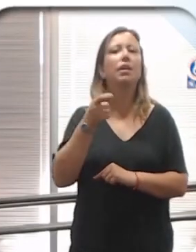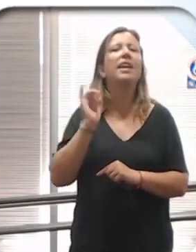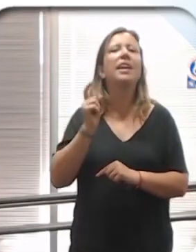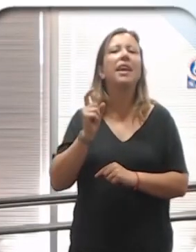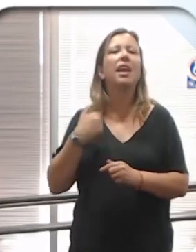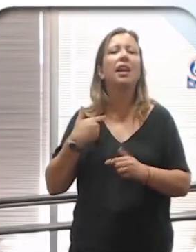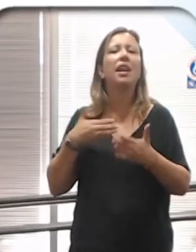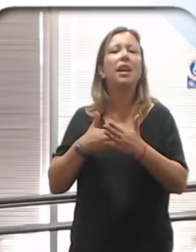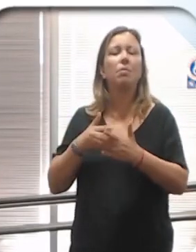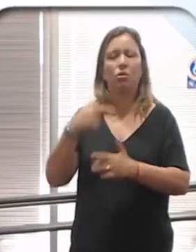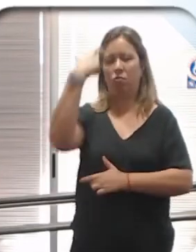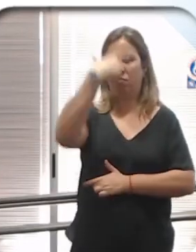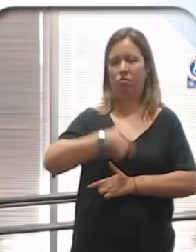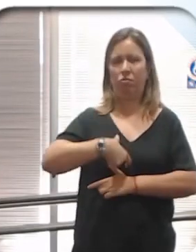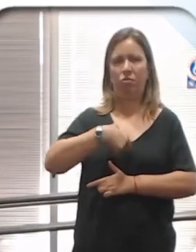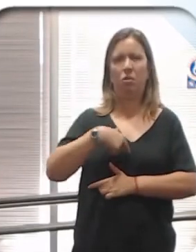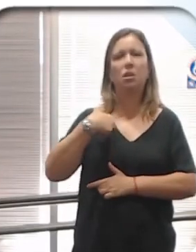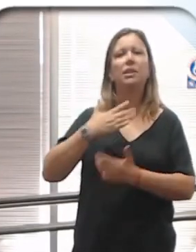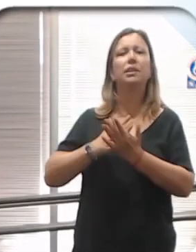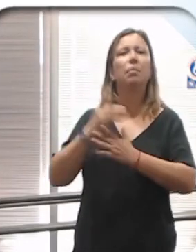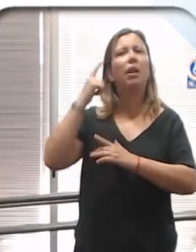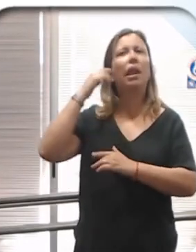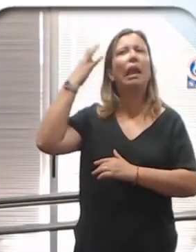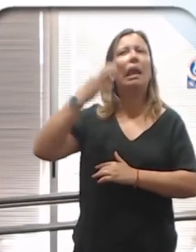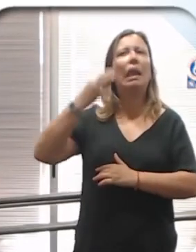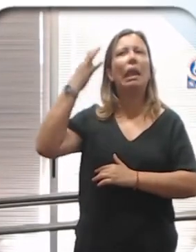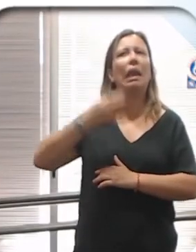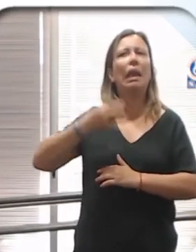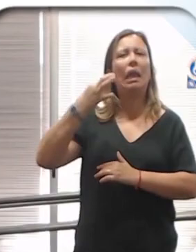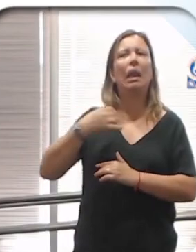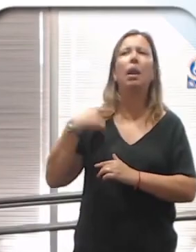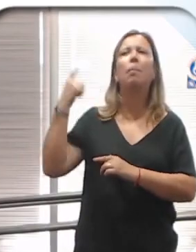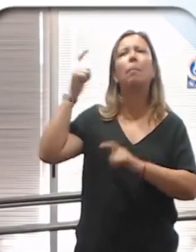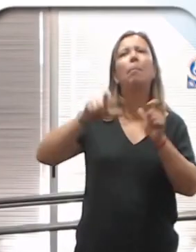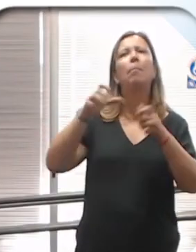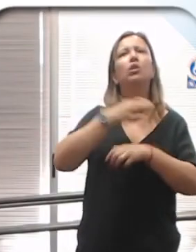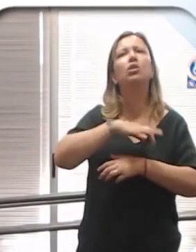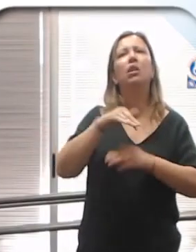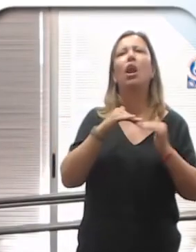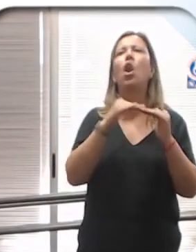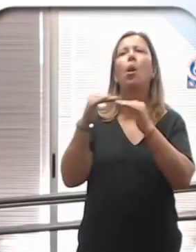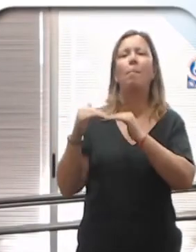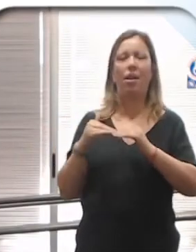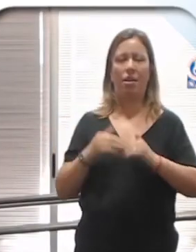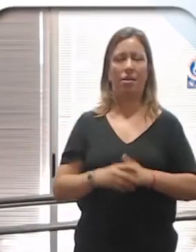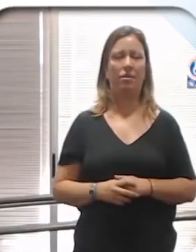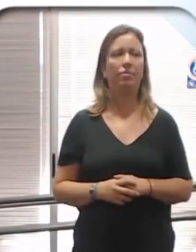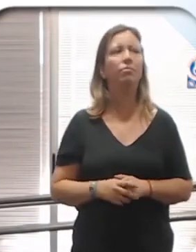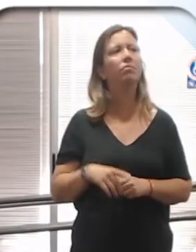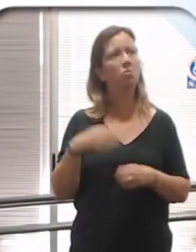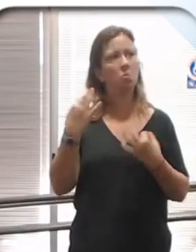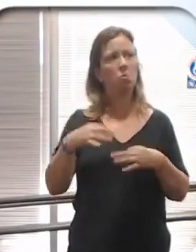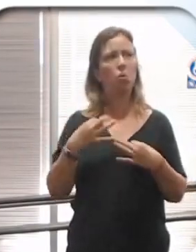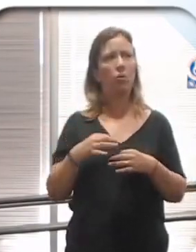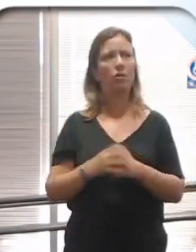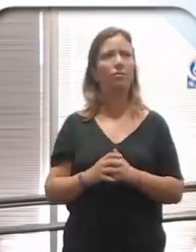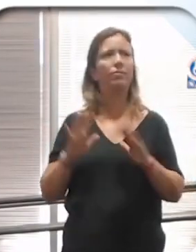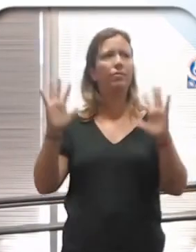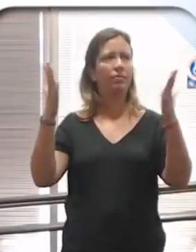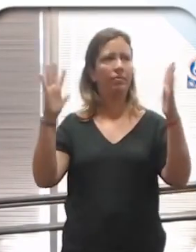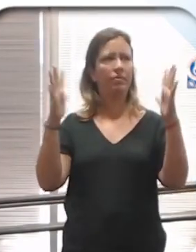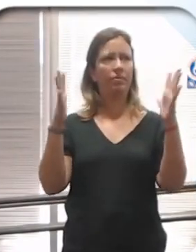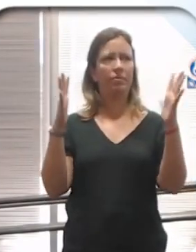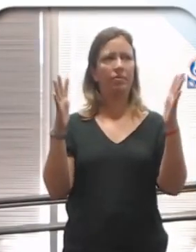limitada era yo porque estaba matrizada en una educación normalizadora. Muchas gracias. Excelente, es eso, es hacernos eso.